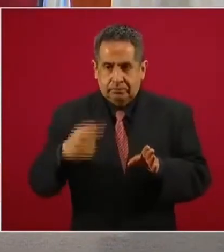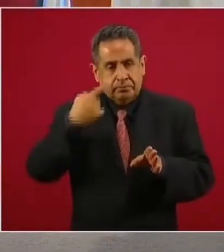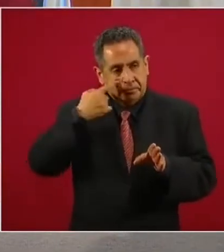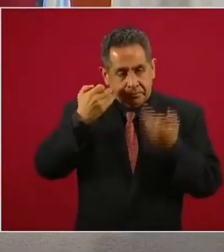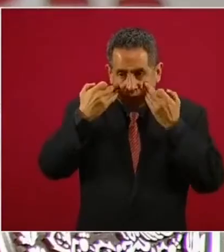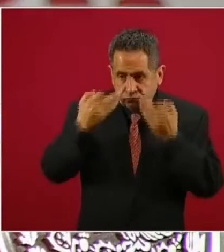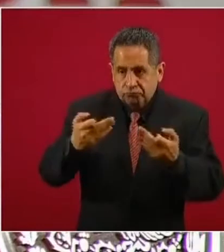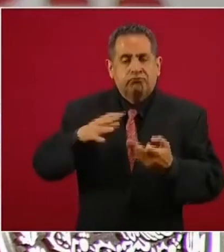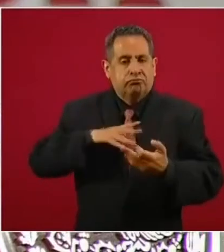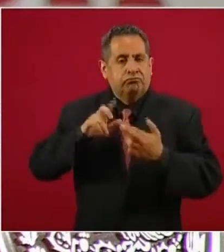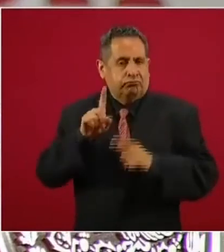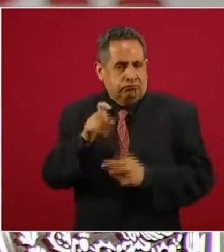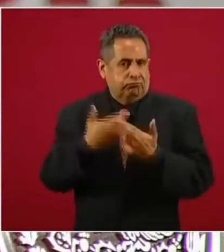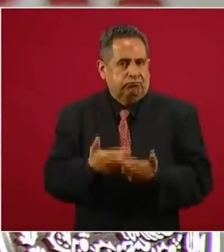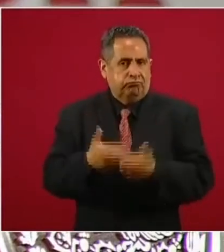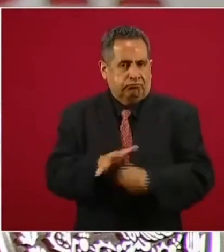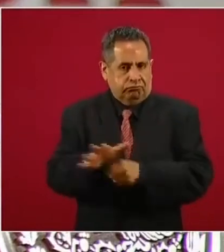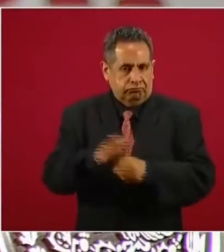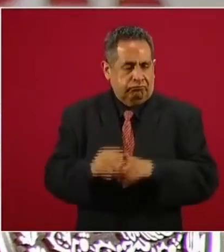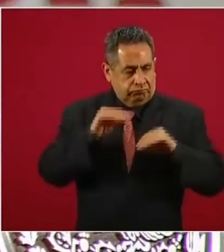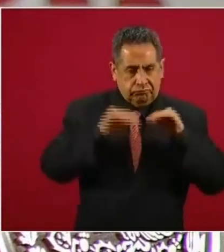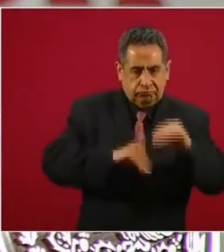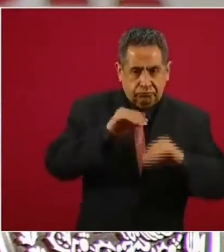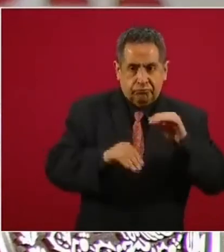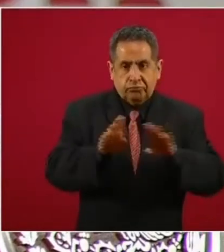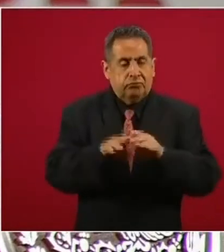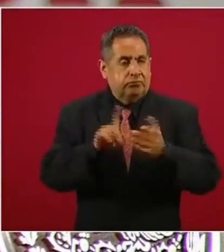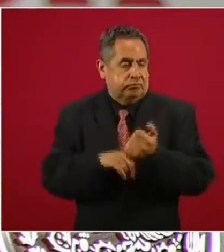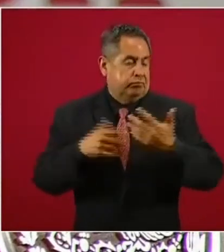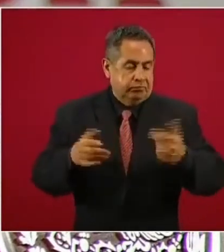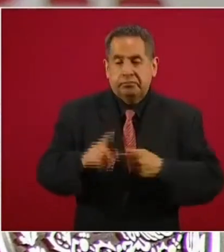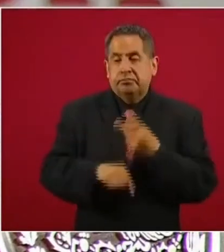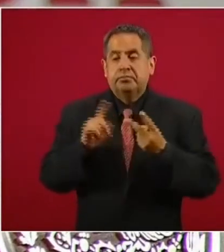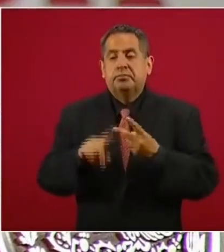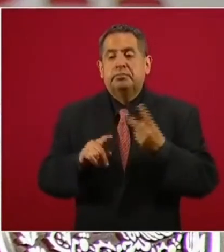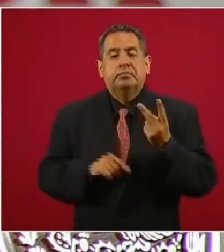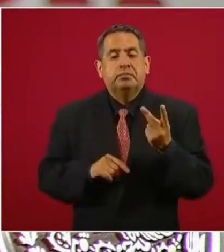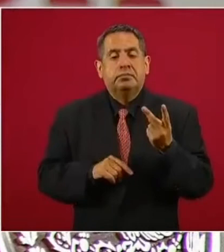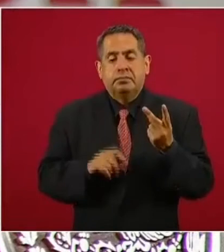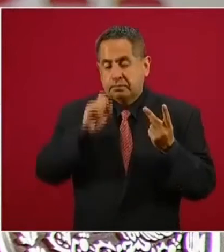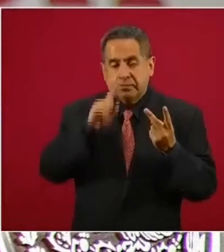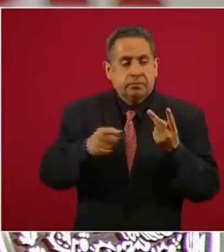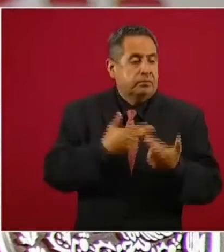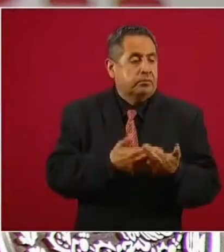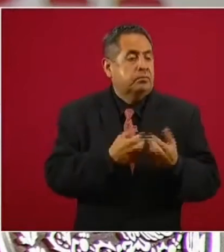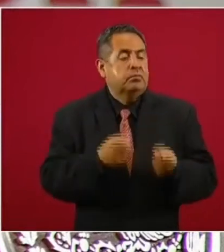agua, después de, con la operación de la termoeléctrica. Y también medir